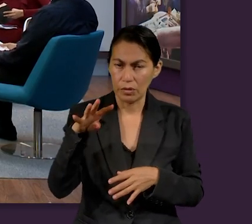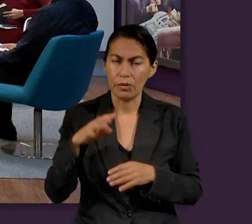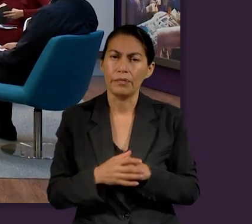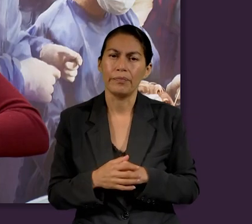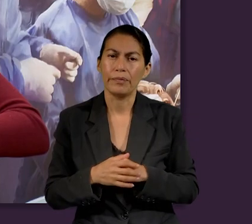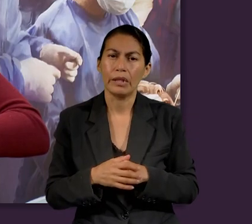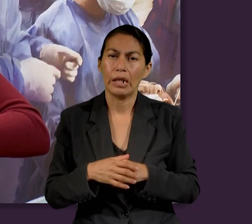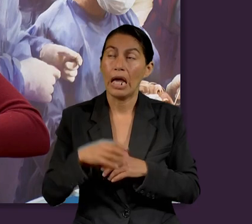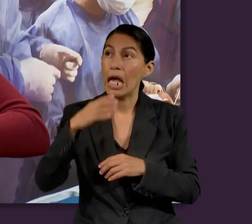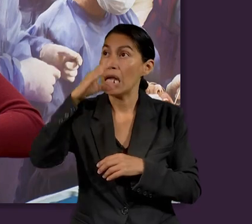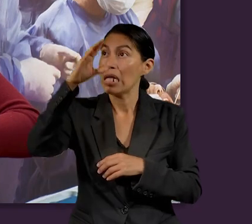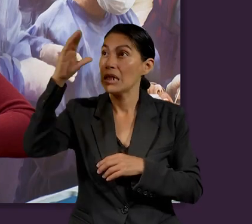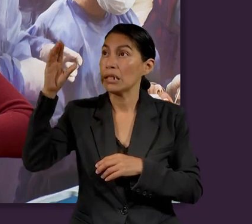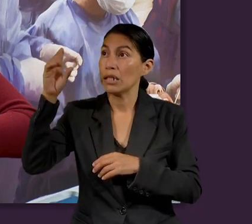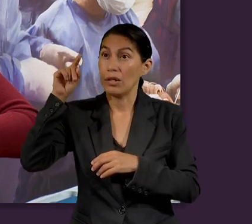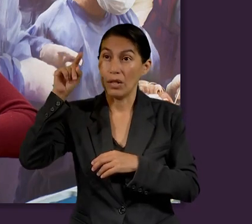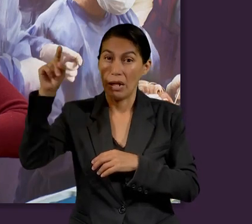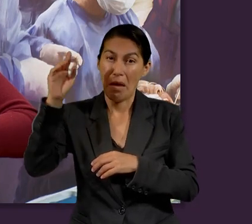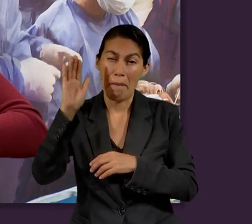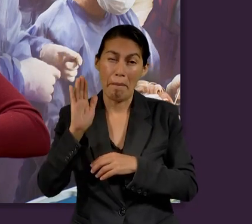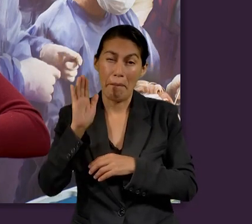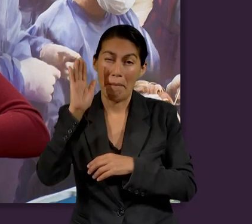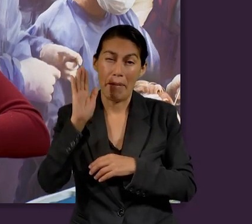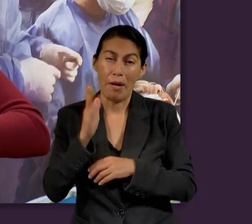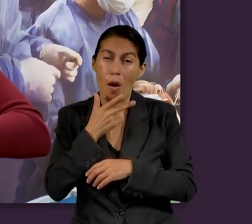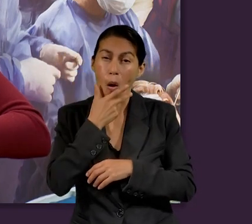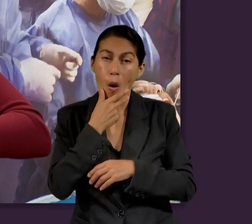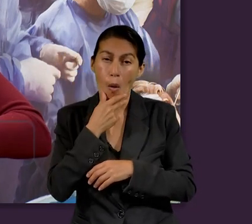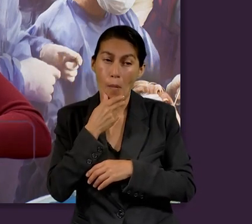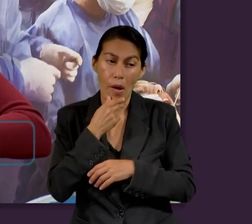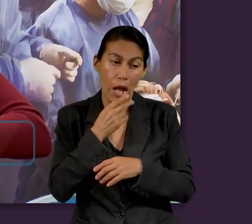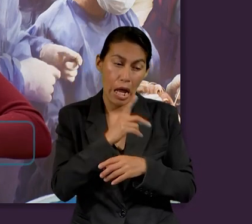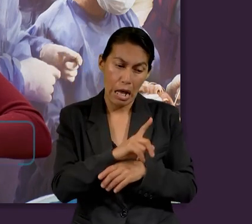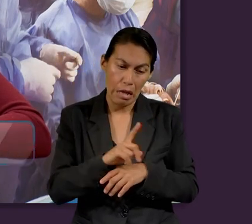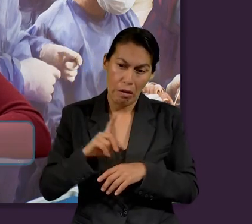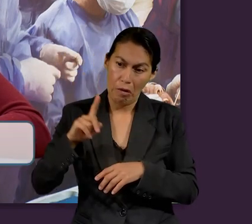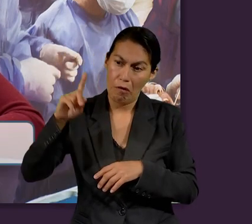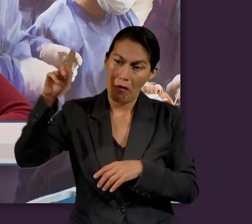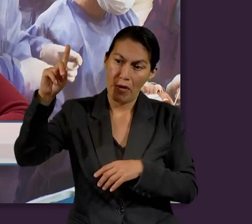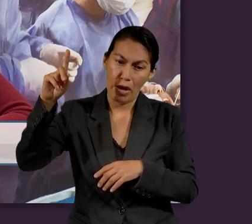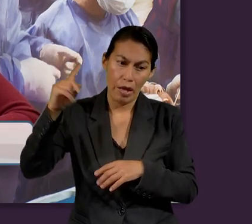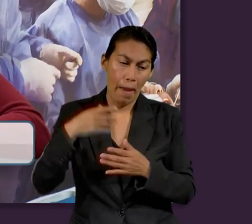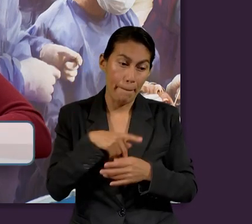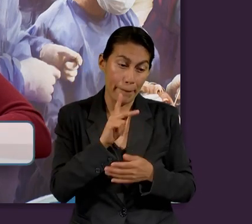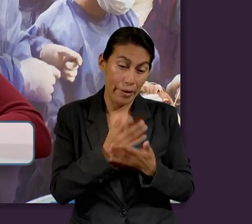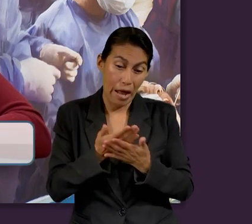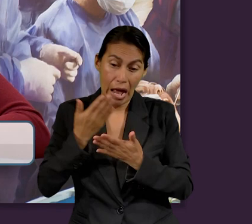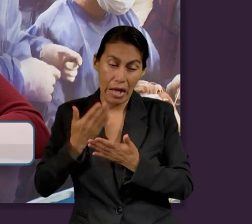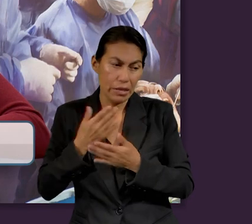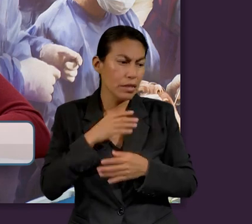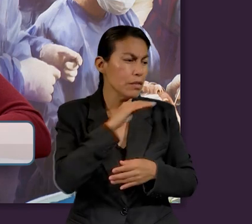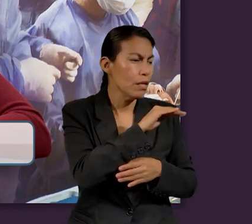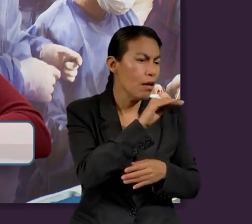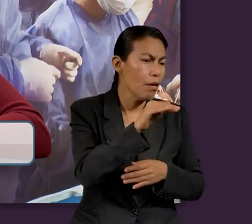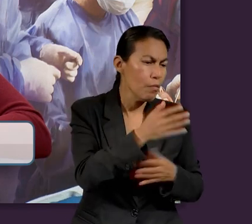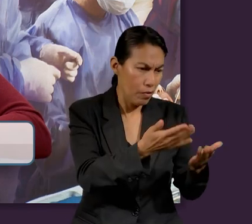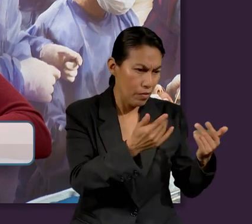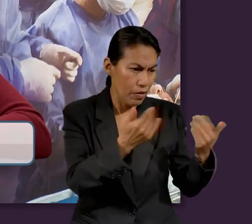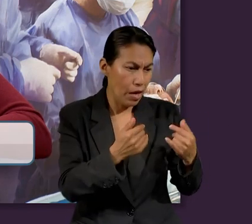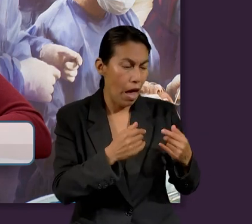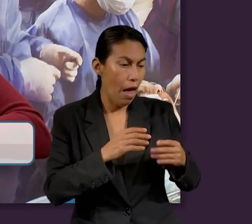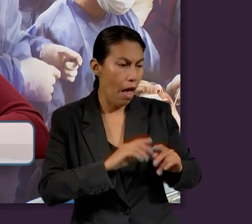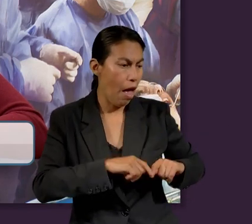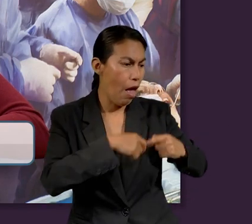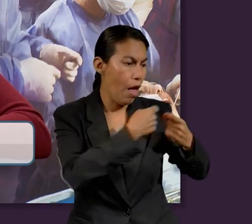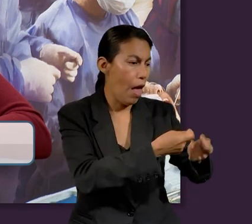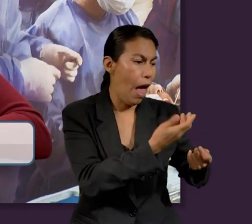El reino de los cielos es como un hombre que, yéndose lejos, llamó a sus siervos y les entregó sus bienes. A uno dio cinco talentos, a